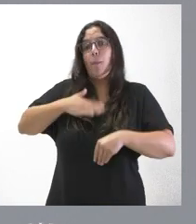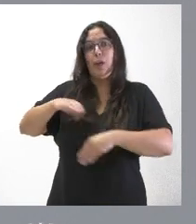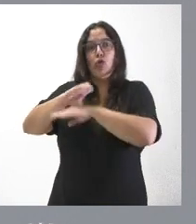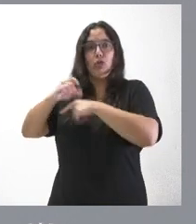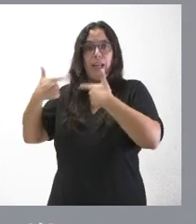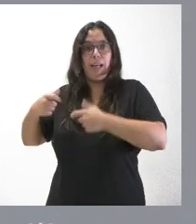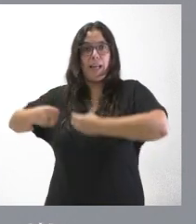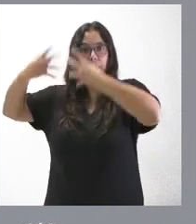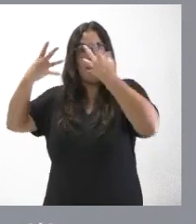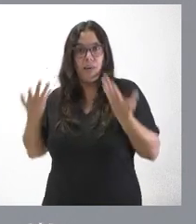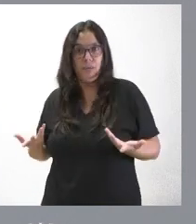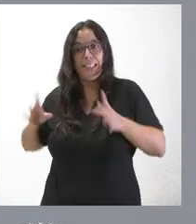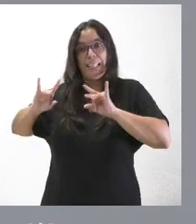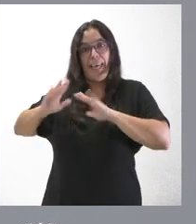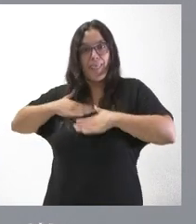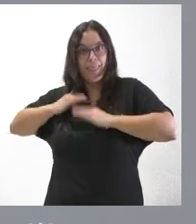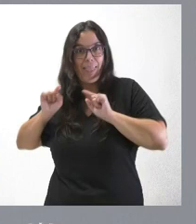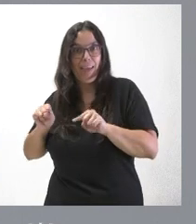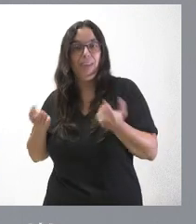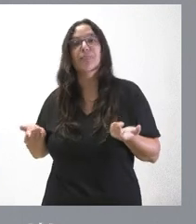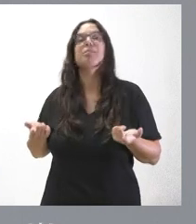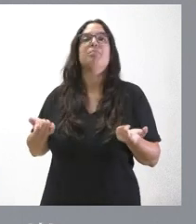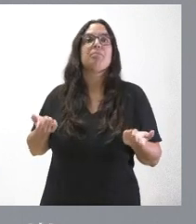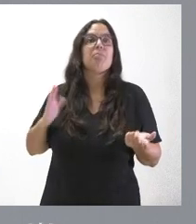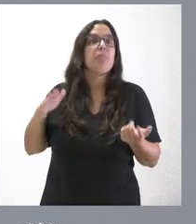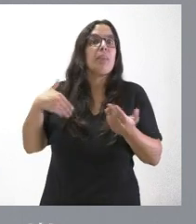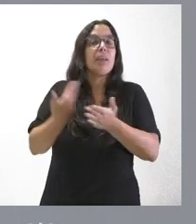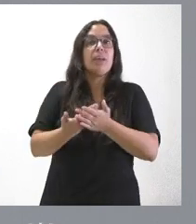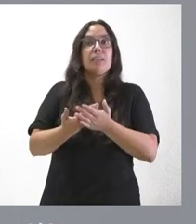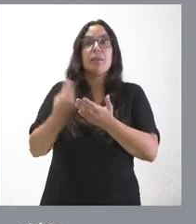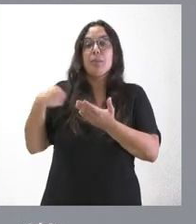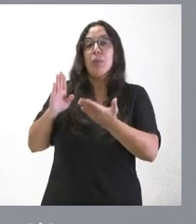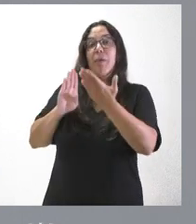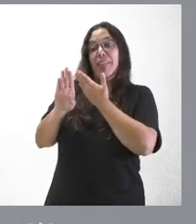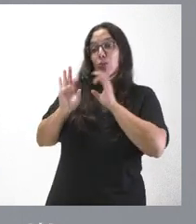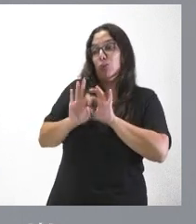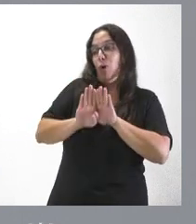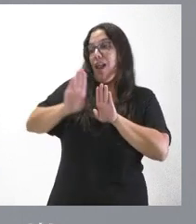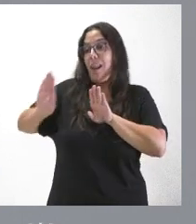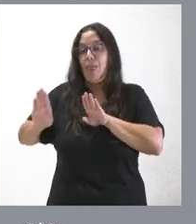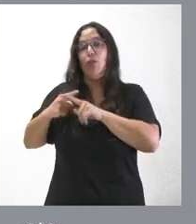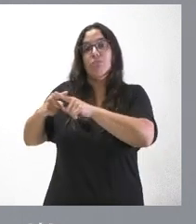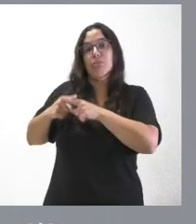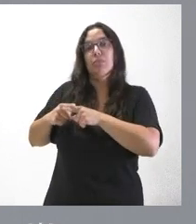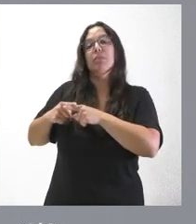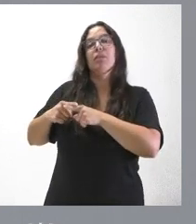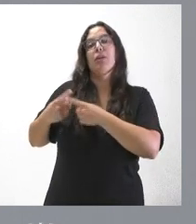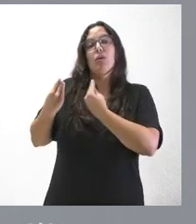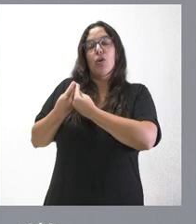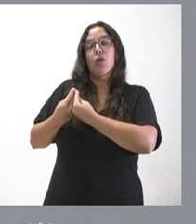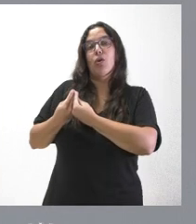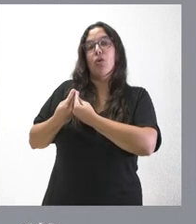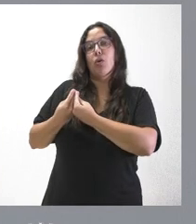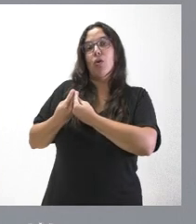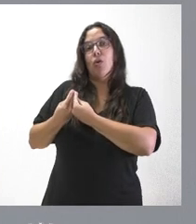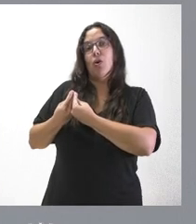la propia sede de la consejería, incluso como somos vecinos cualindantes, hasta compartiendo este minuto de silencio en